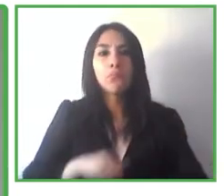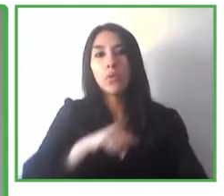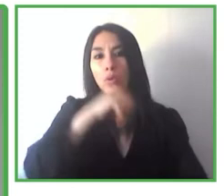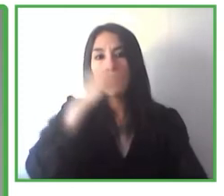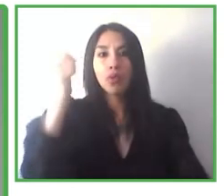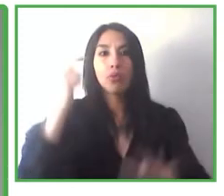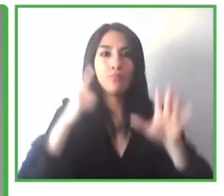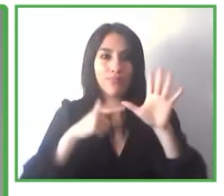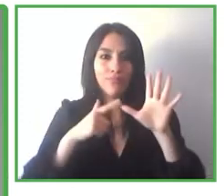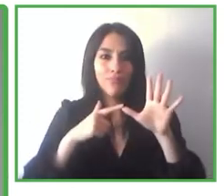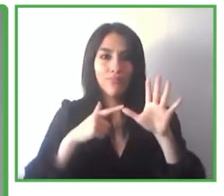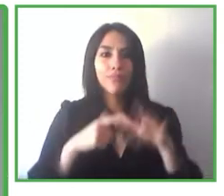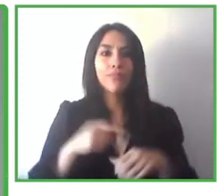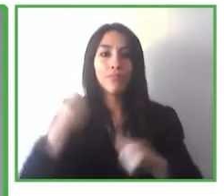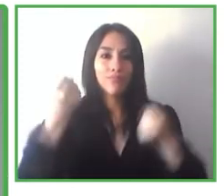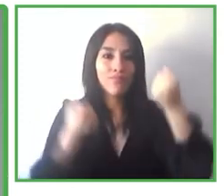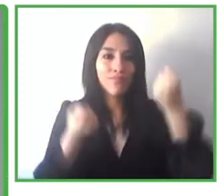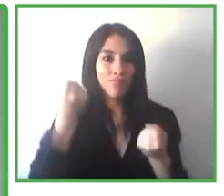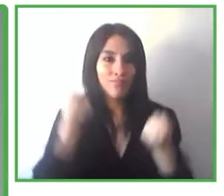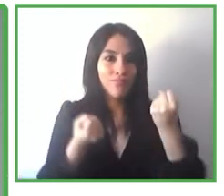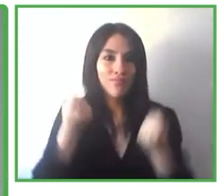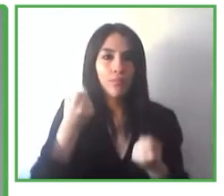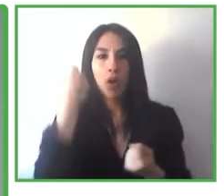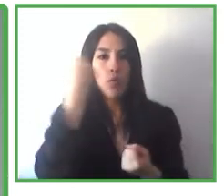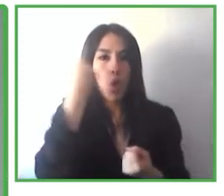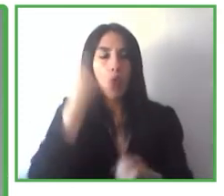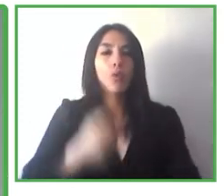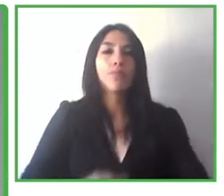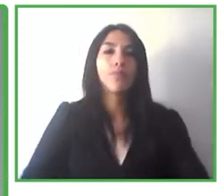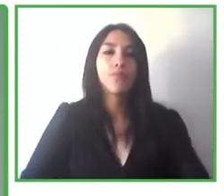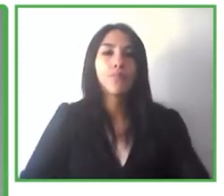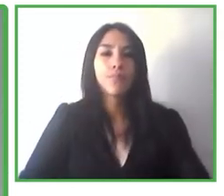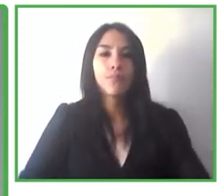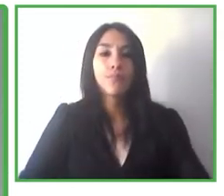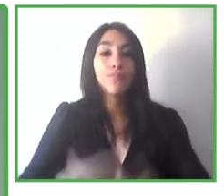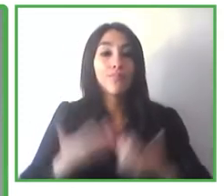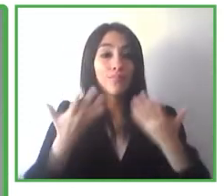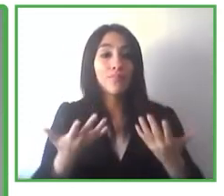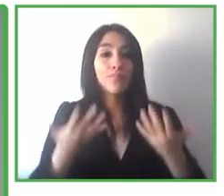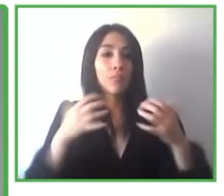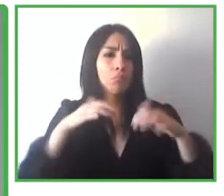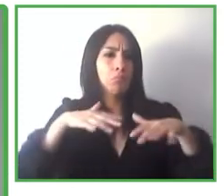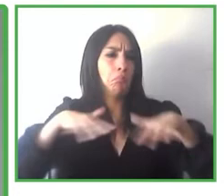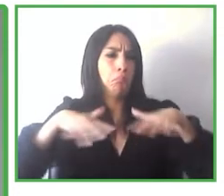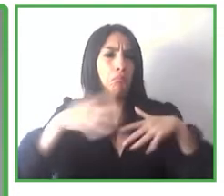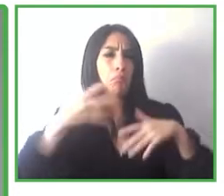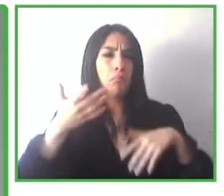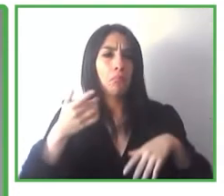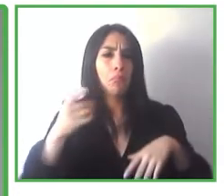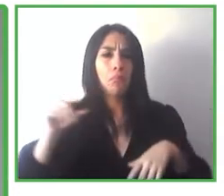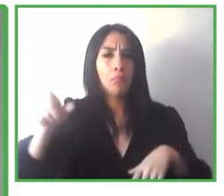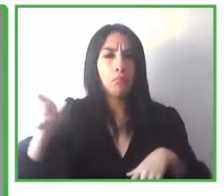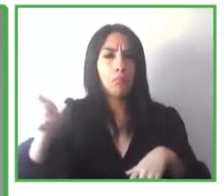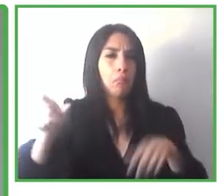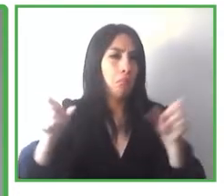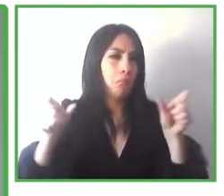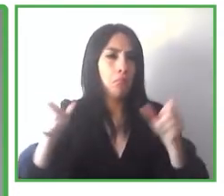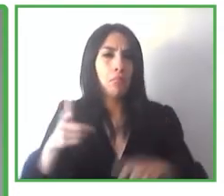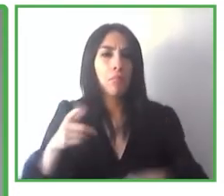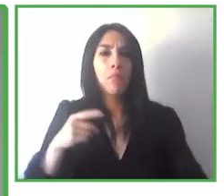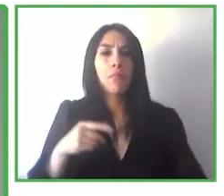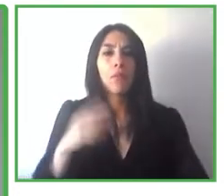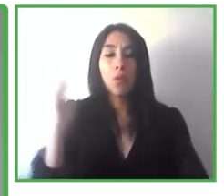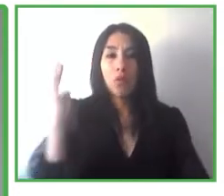como estamos viendo, pues añaden cuestiones de visión, visión a inteligencia artificial, pero también conducción a